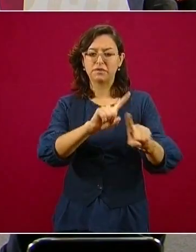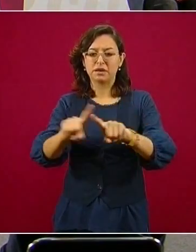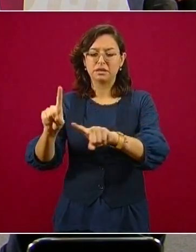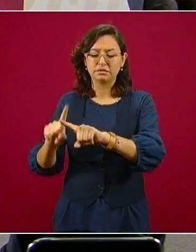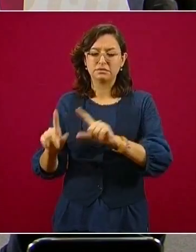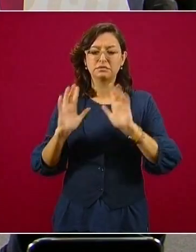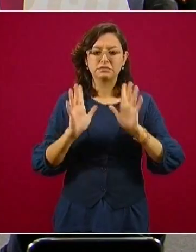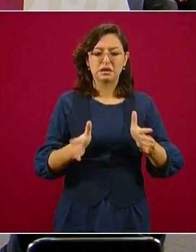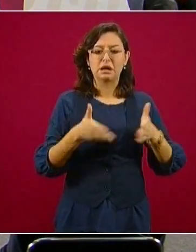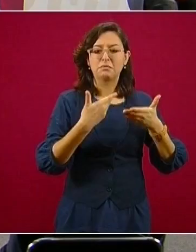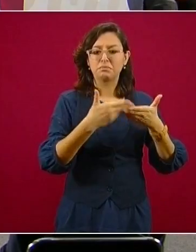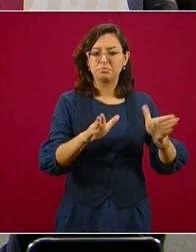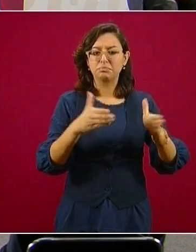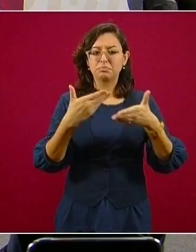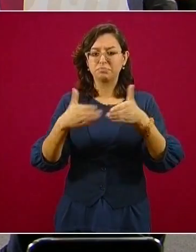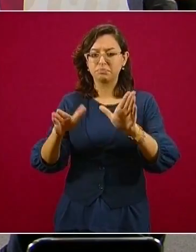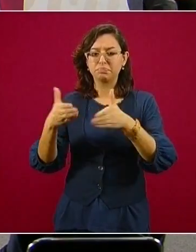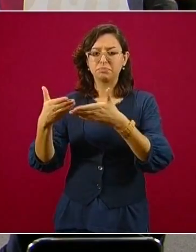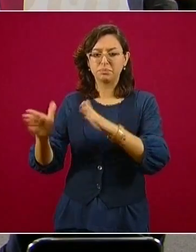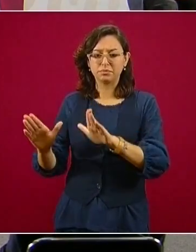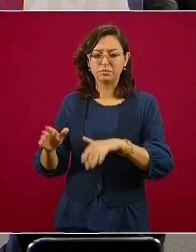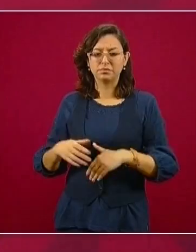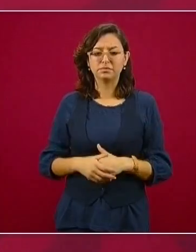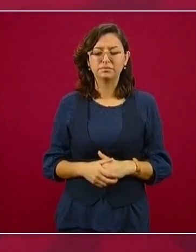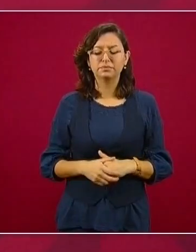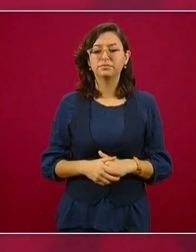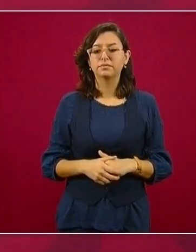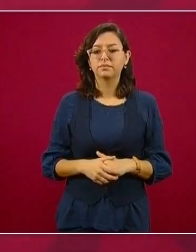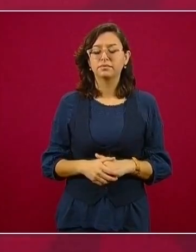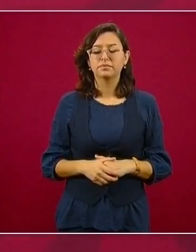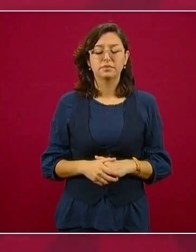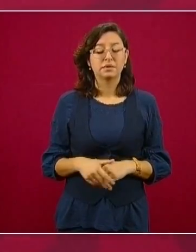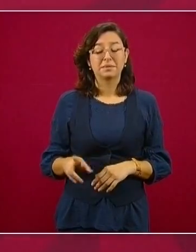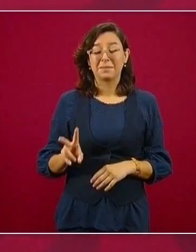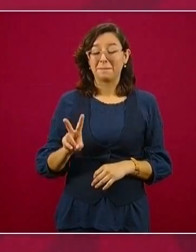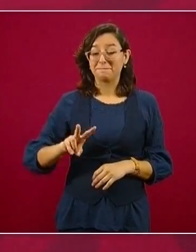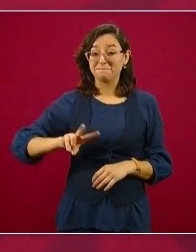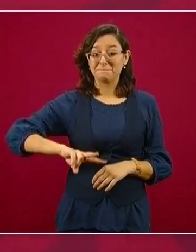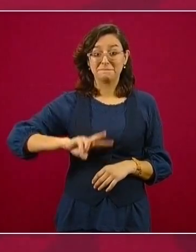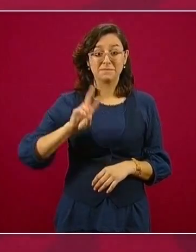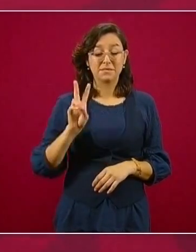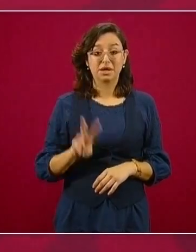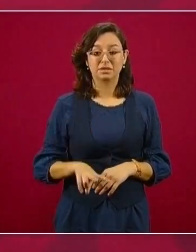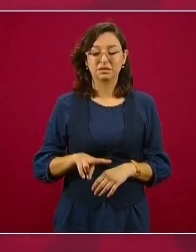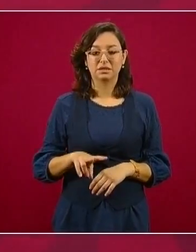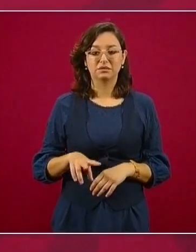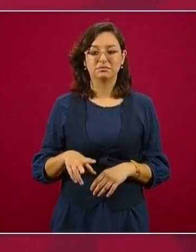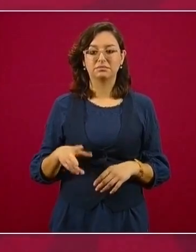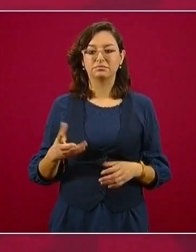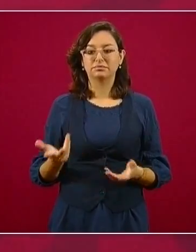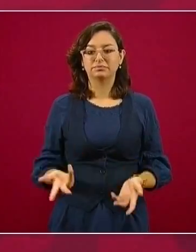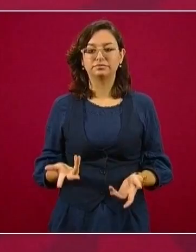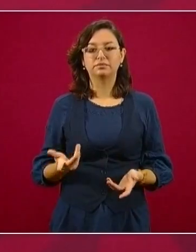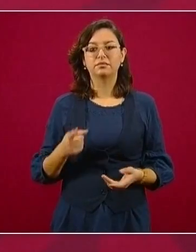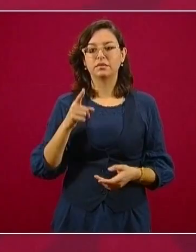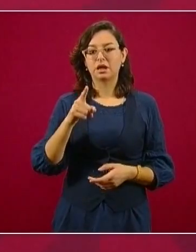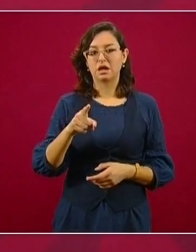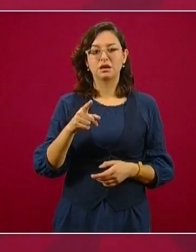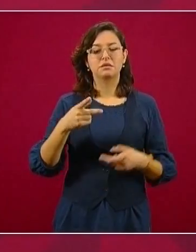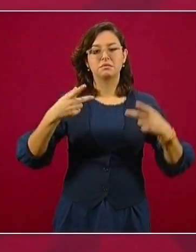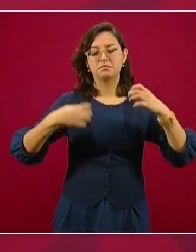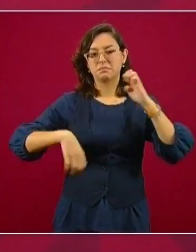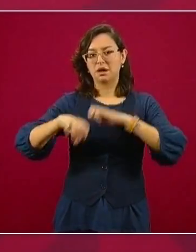atentos a los 385 con nacionales que se encuentran en tratamiento por coronavirus. El titular de la Secretaría de Relaciones